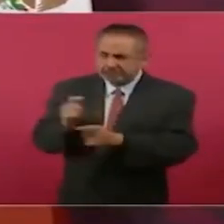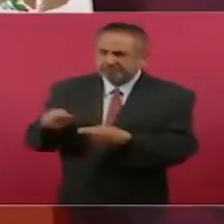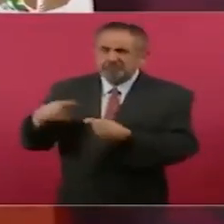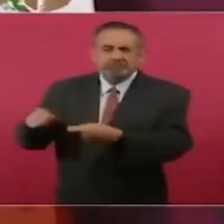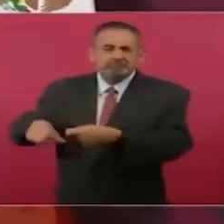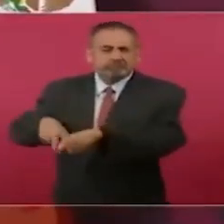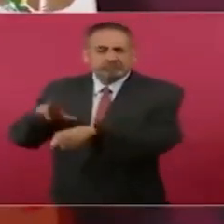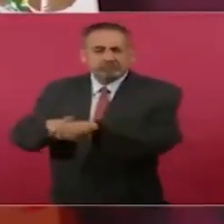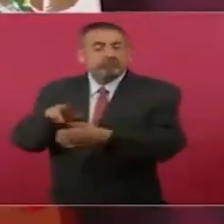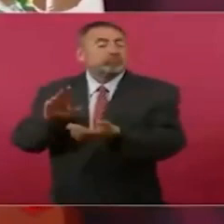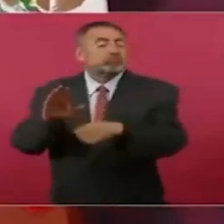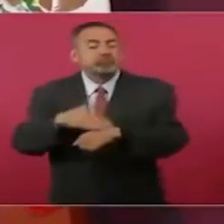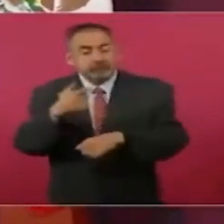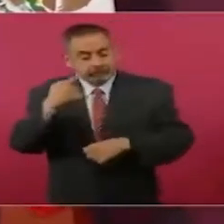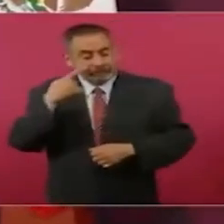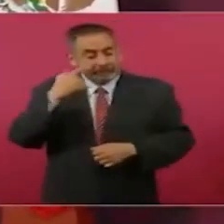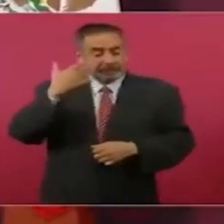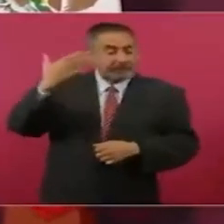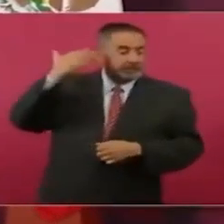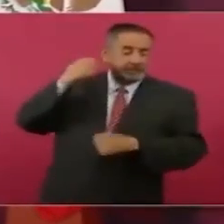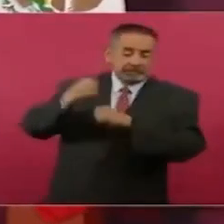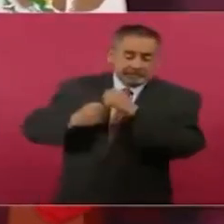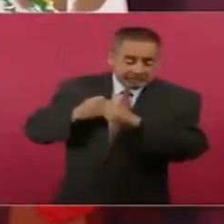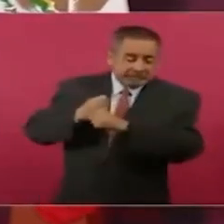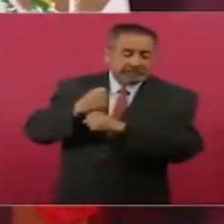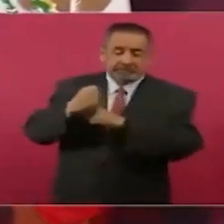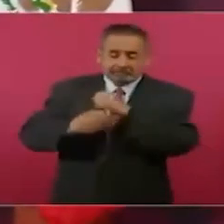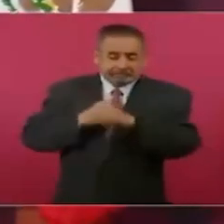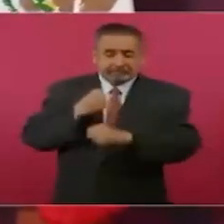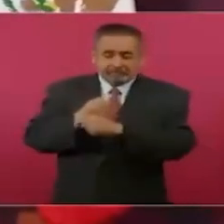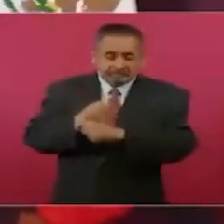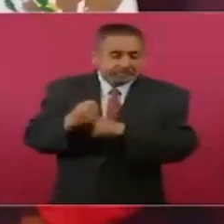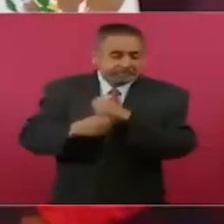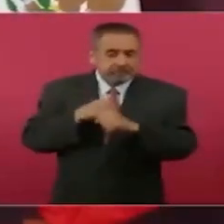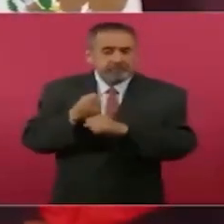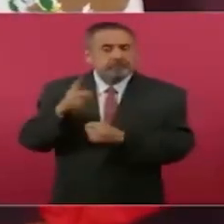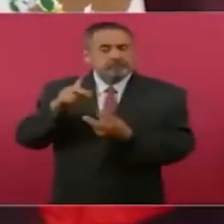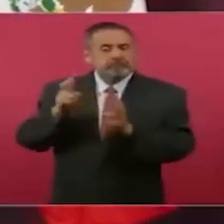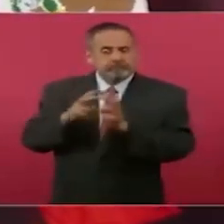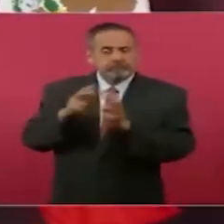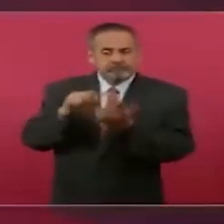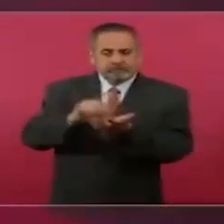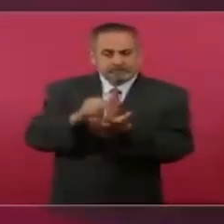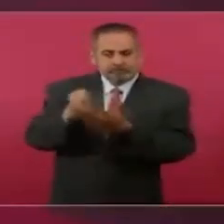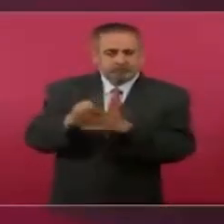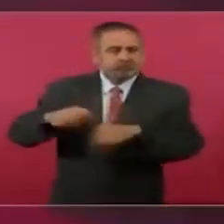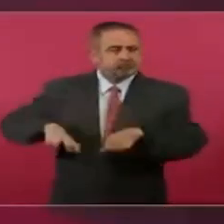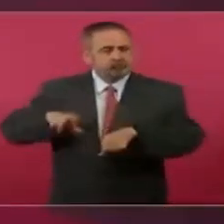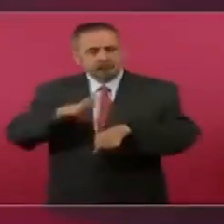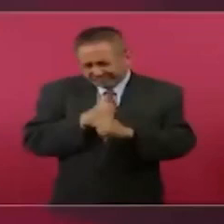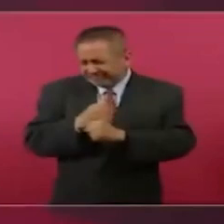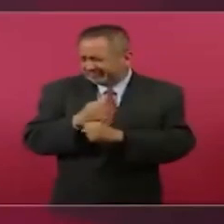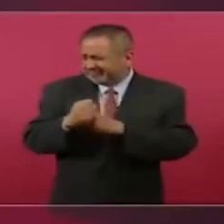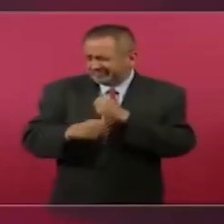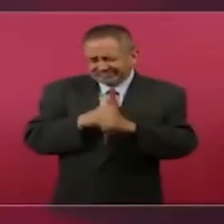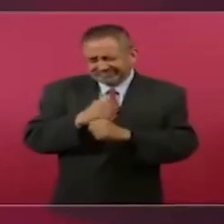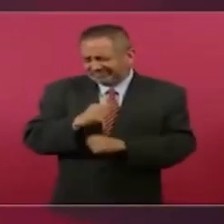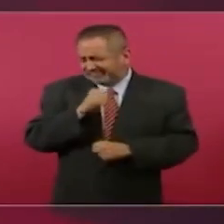tiempo en Tamaulipas sin un gobernador, con esas características,